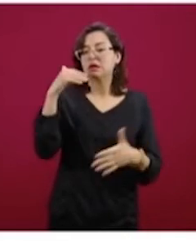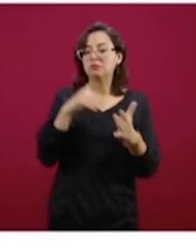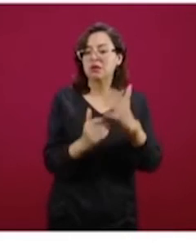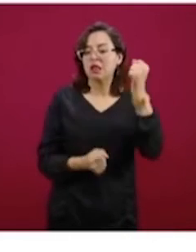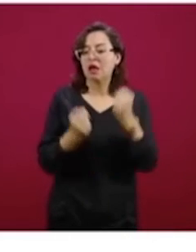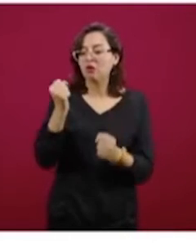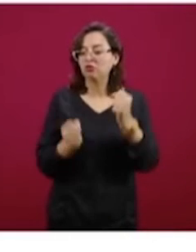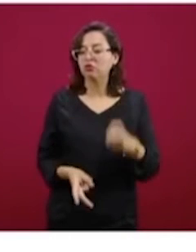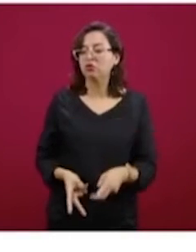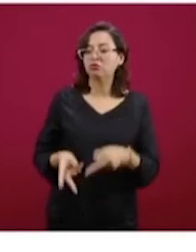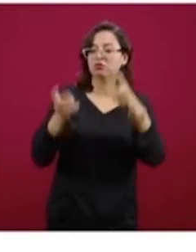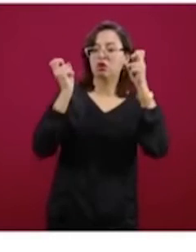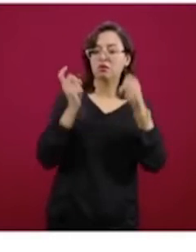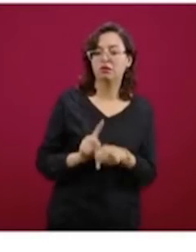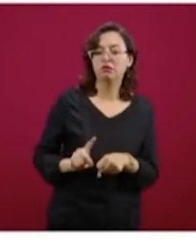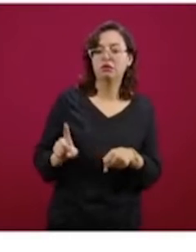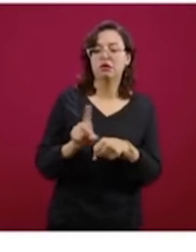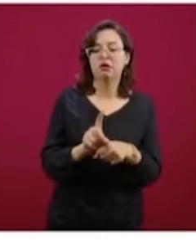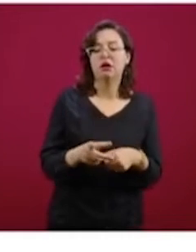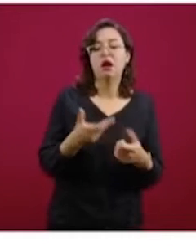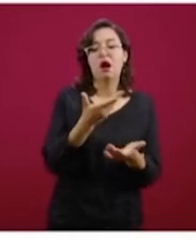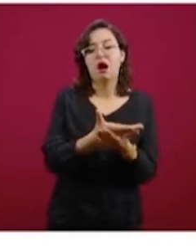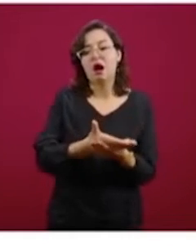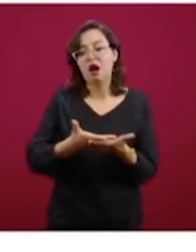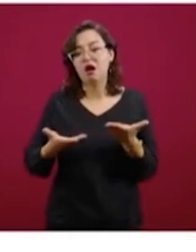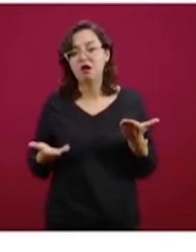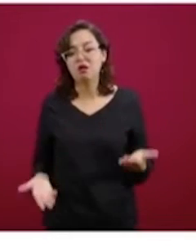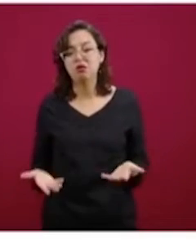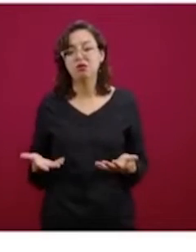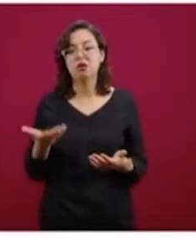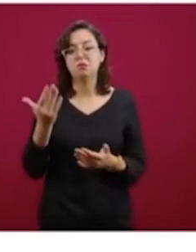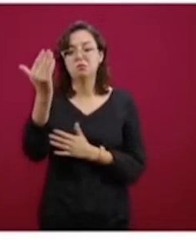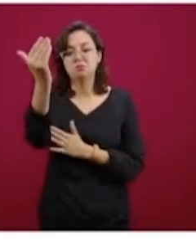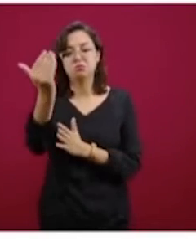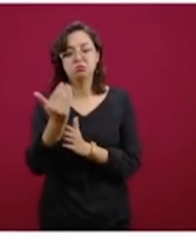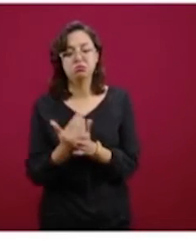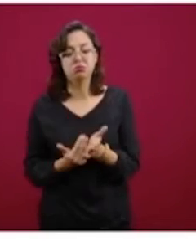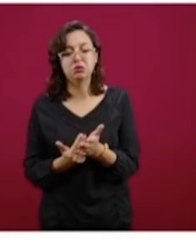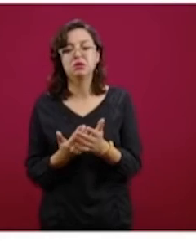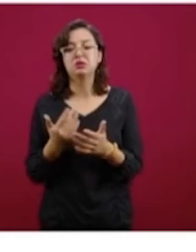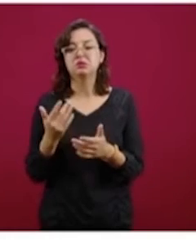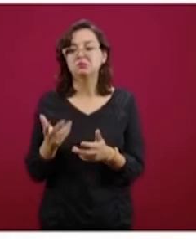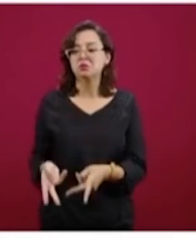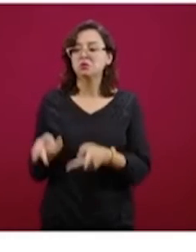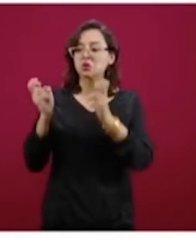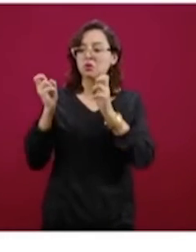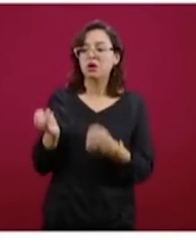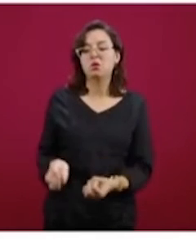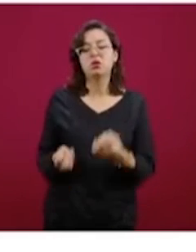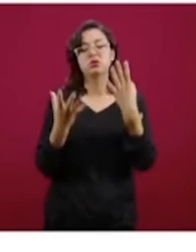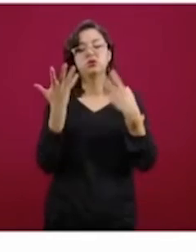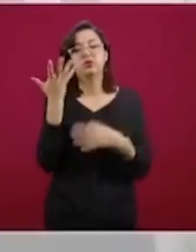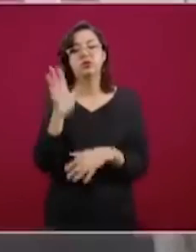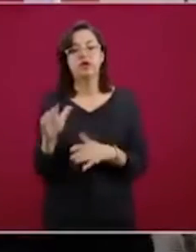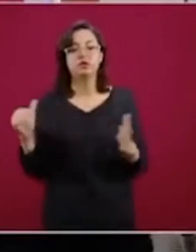esta sería la tendencia histórica, aquí hay un logro muy, muy importante.